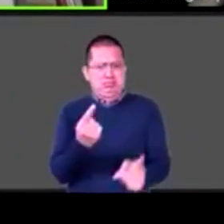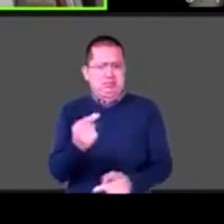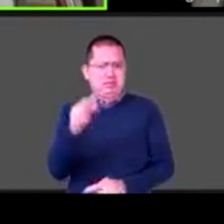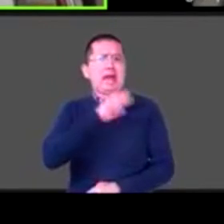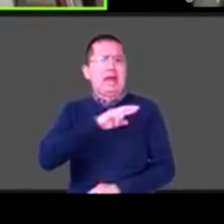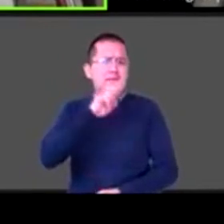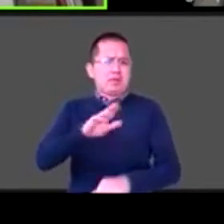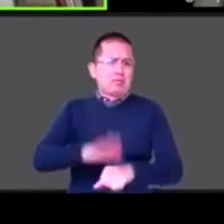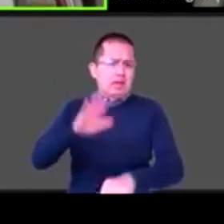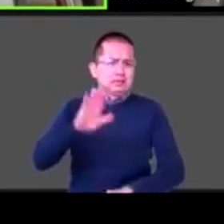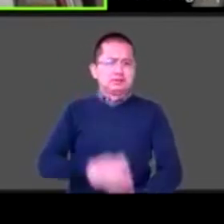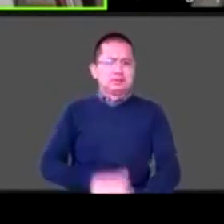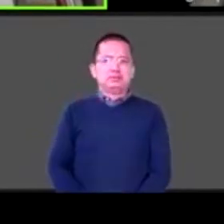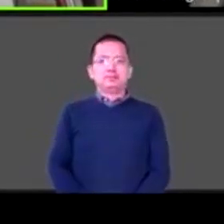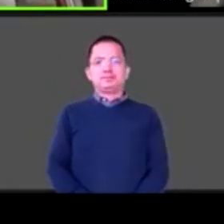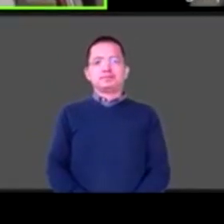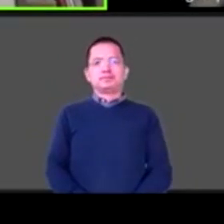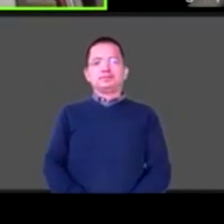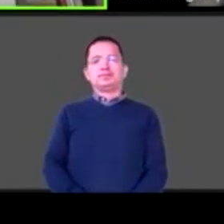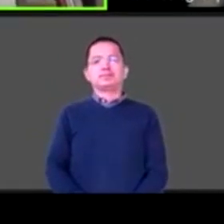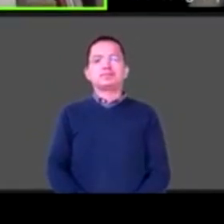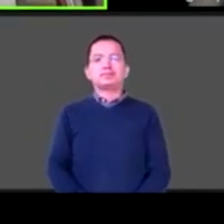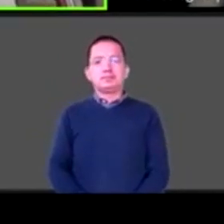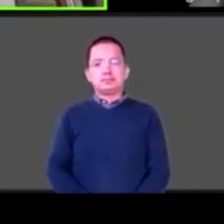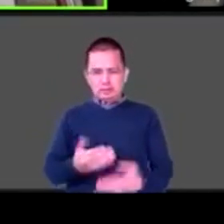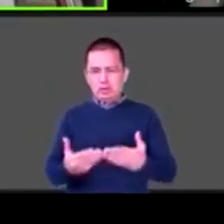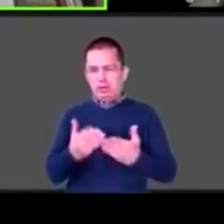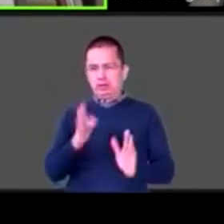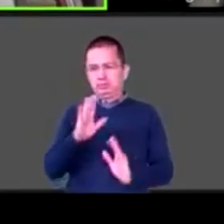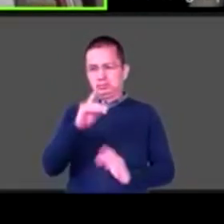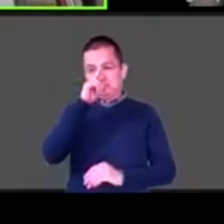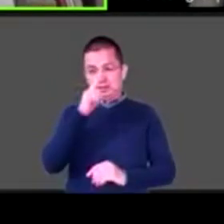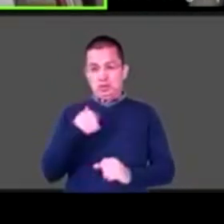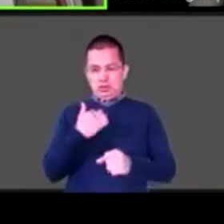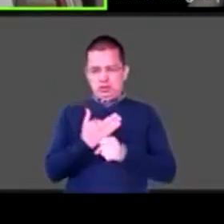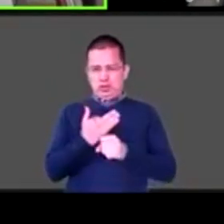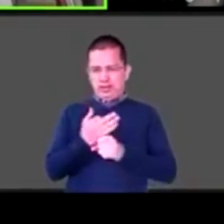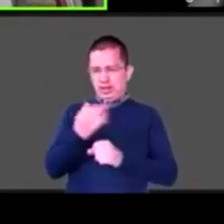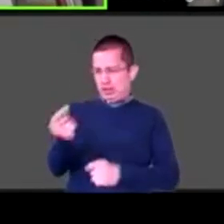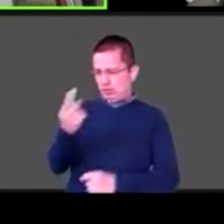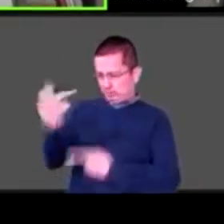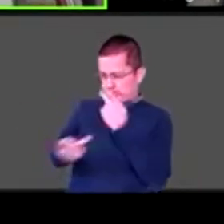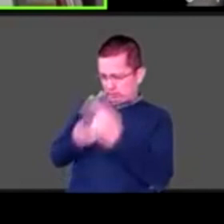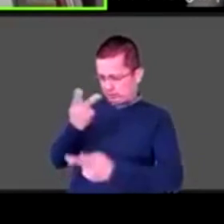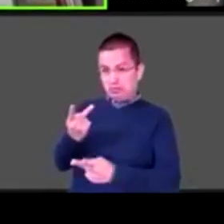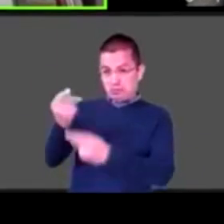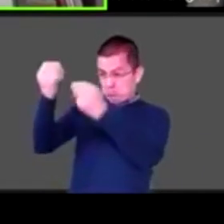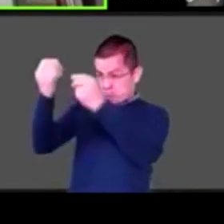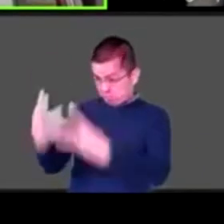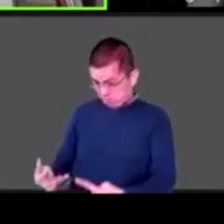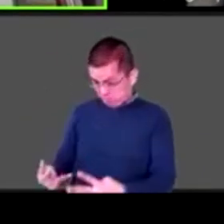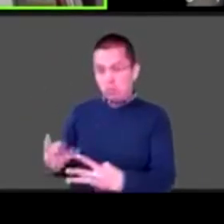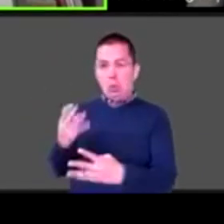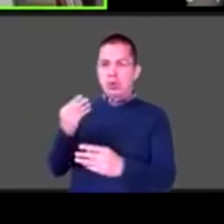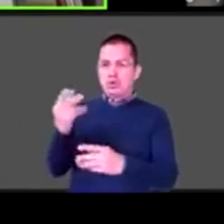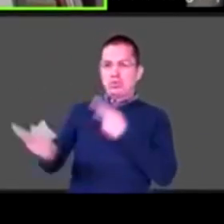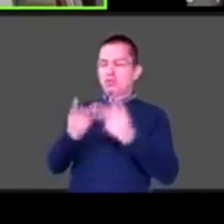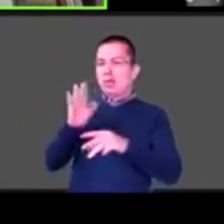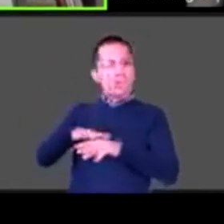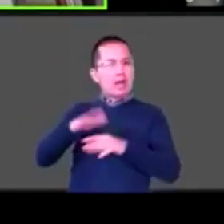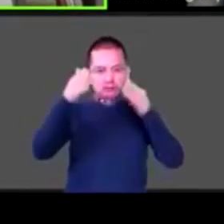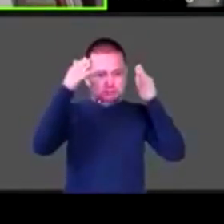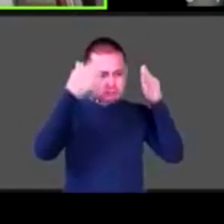Ahora, más en corto, les quiero preguntar, voy a revisar un par de preguntas más. La mayoría de las preguntas están enfocadas en educación, entonces